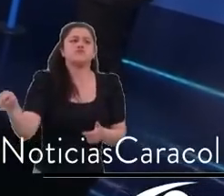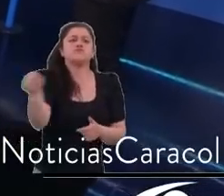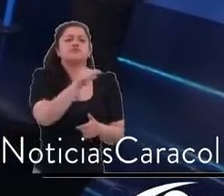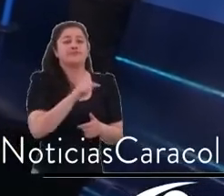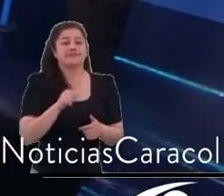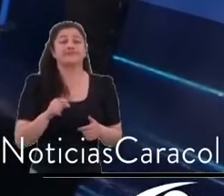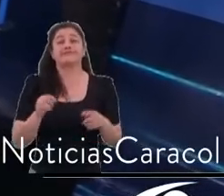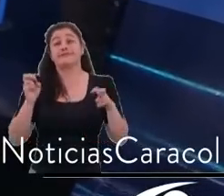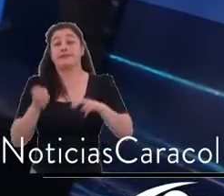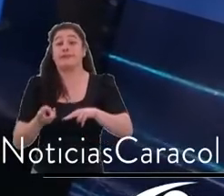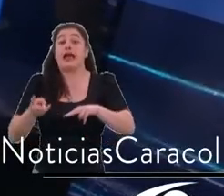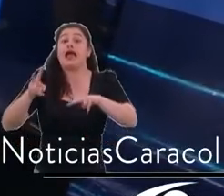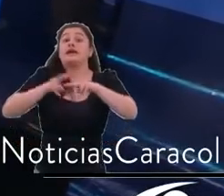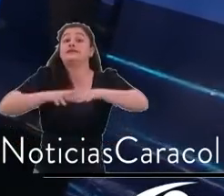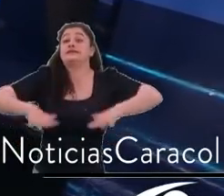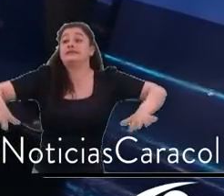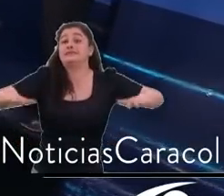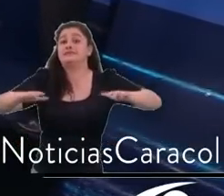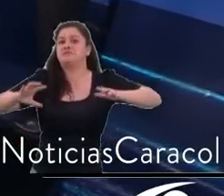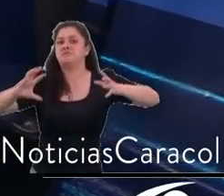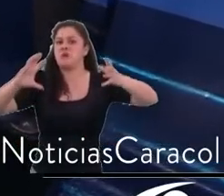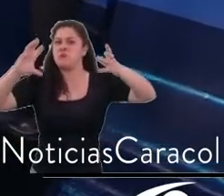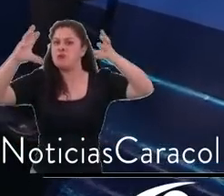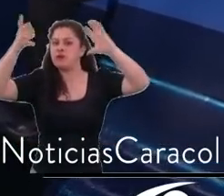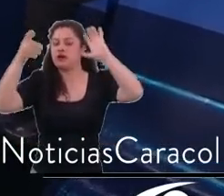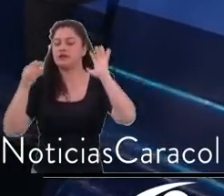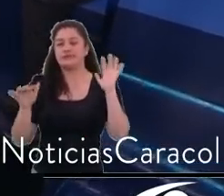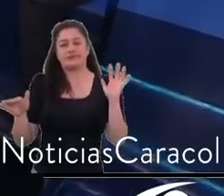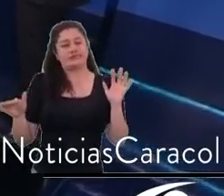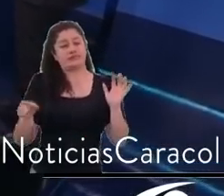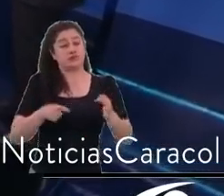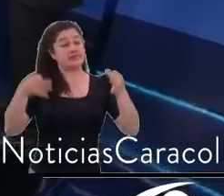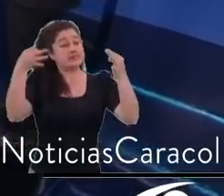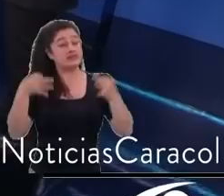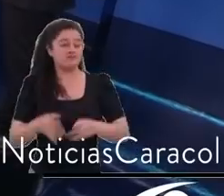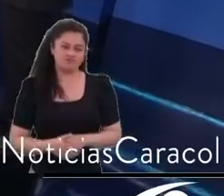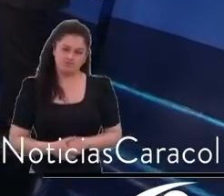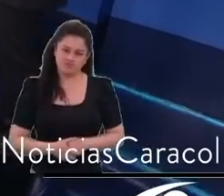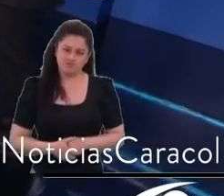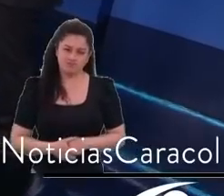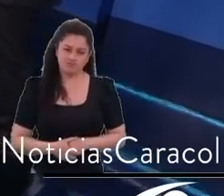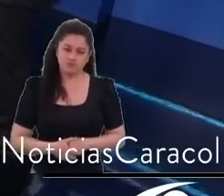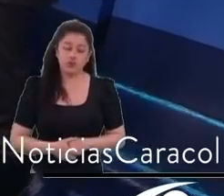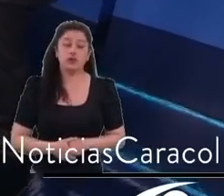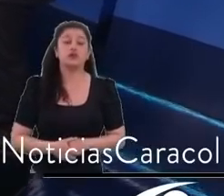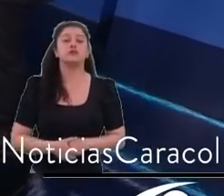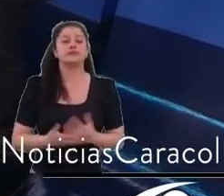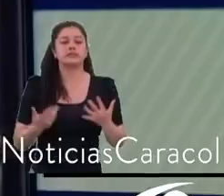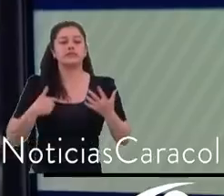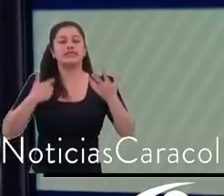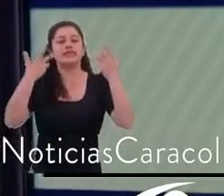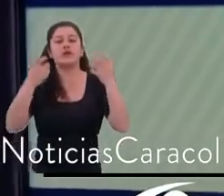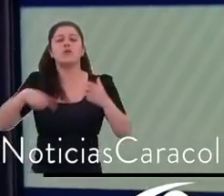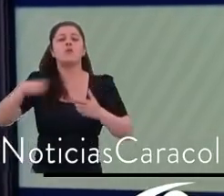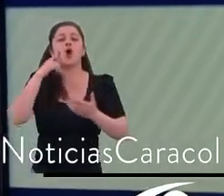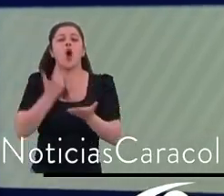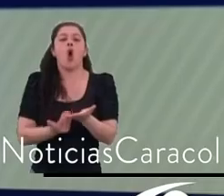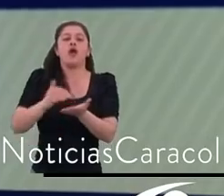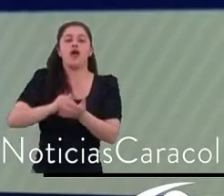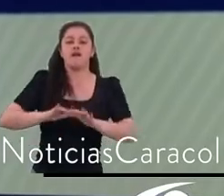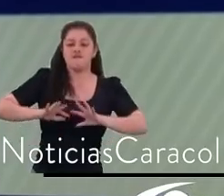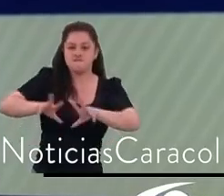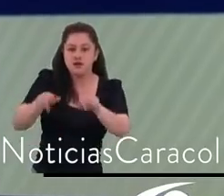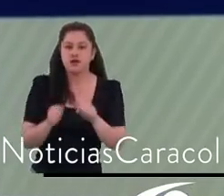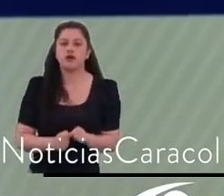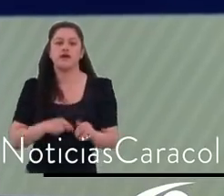con 9% incremento en homicidio y 10% incremento en el hurto, muchos de ellos hurtos violentos a ciudadanos que les agreden la vida por cuenta de un celular.